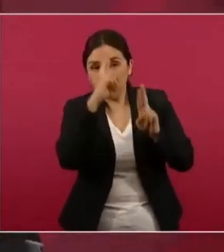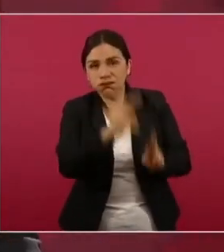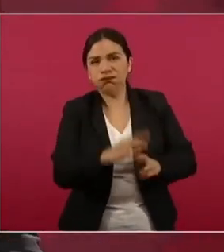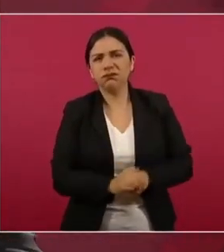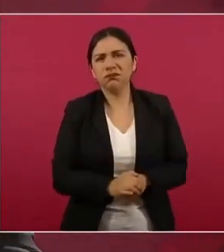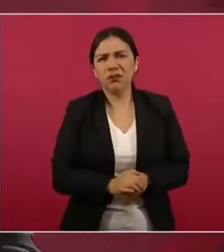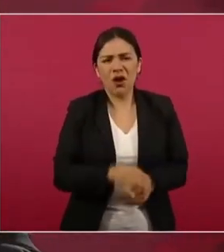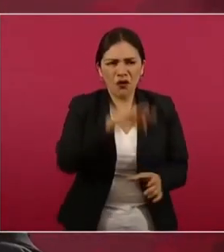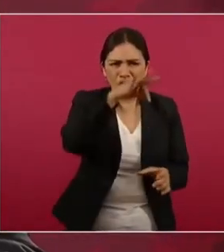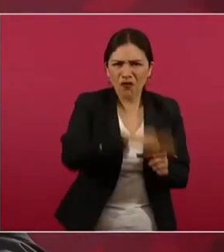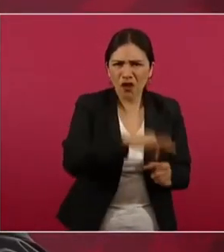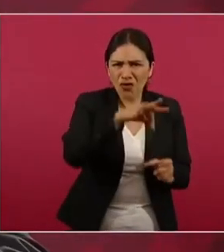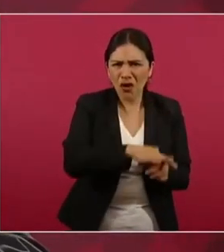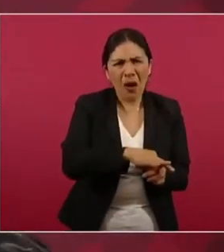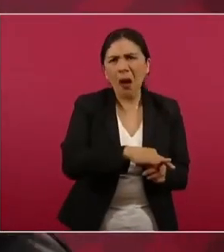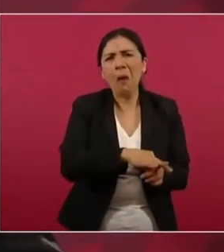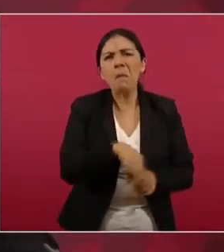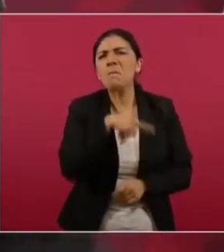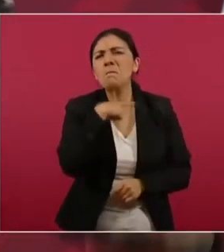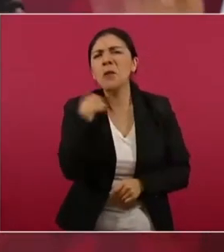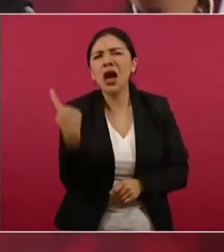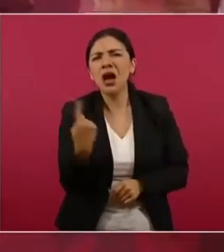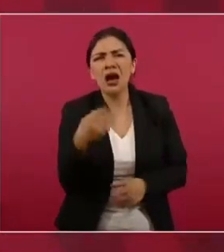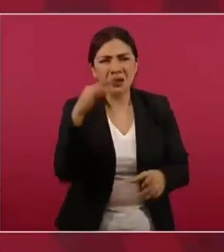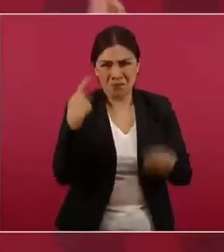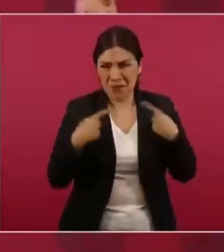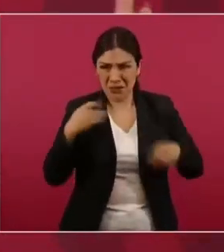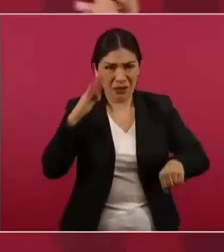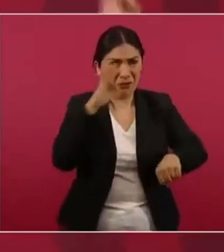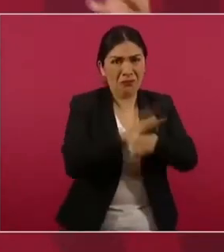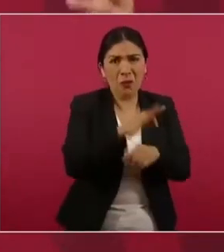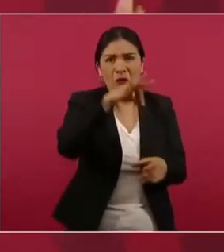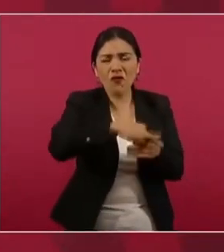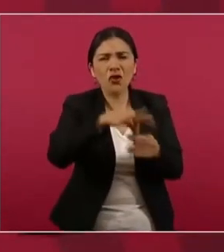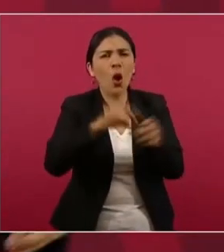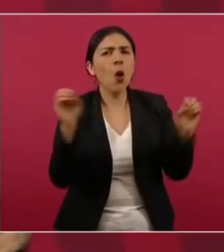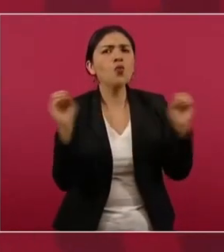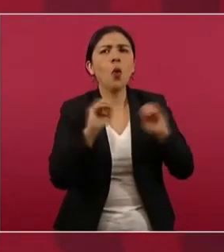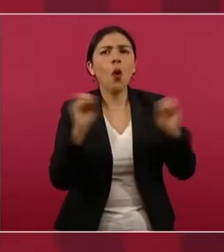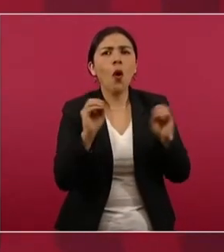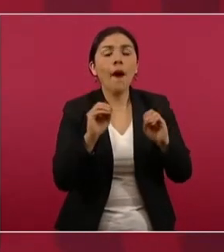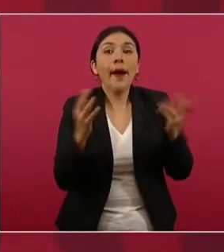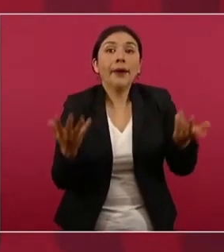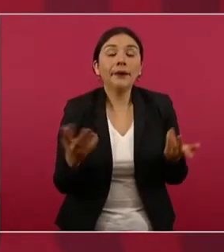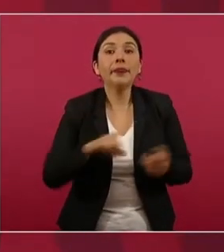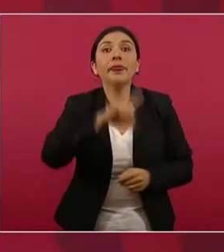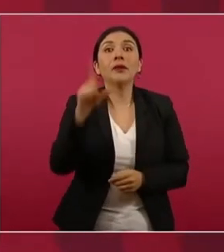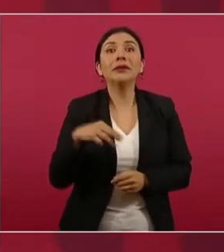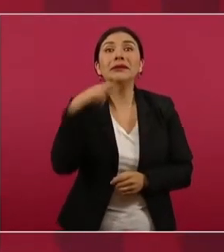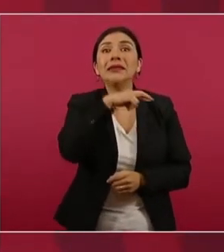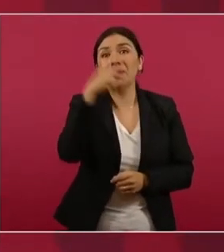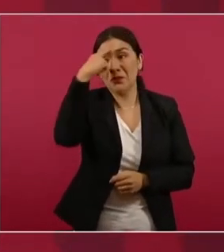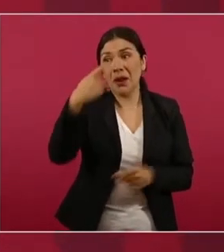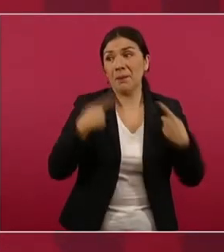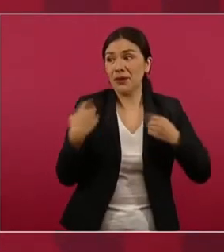y ganar popularidad pronto,